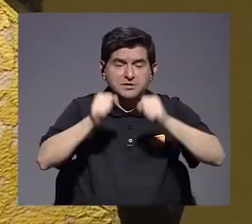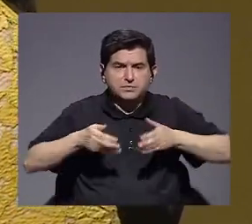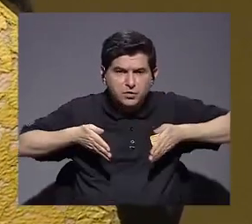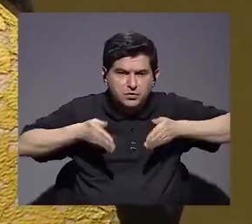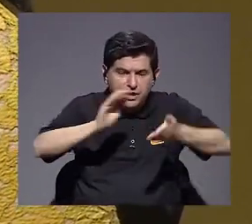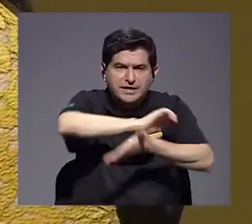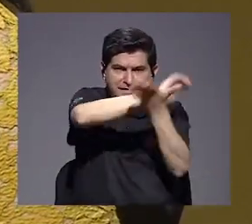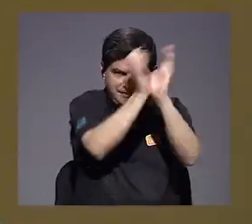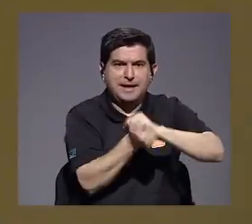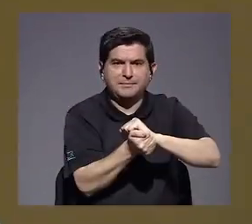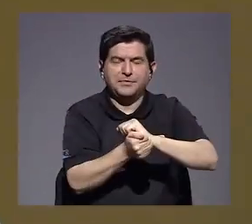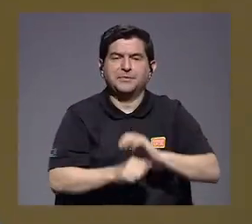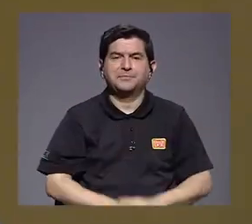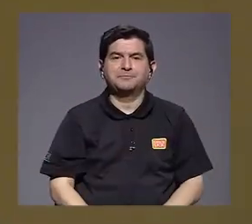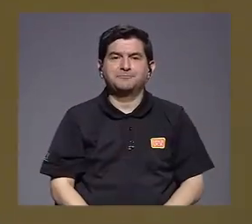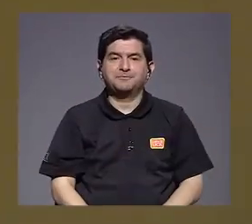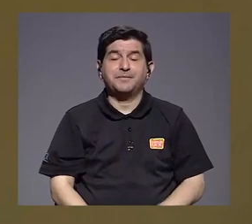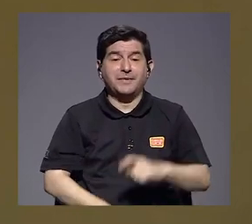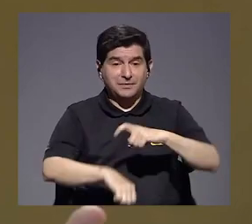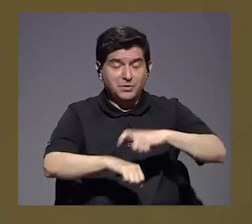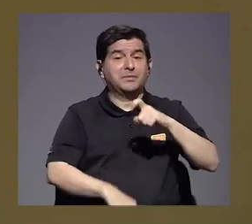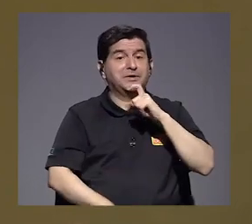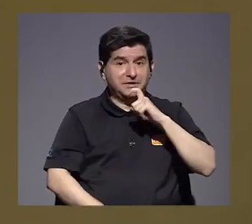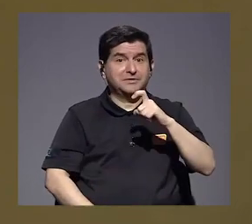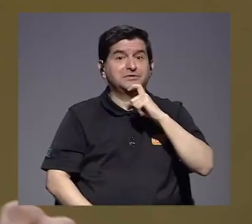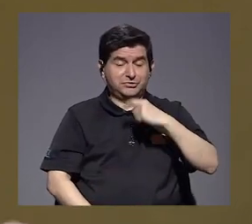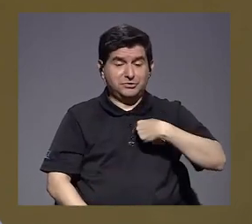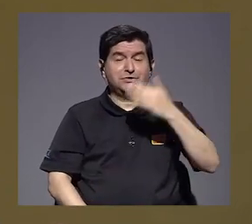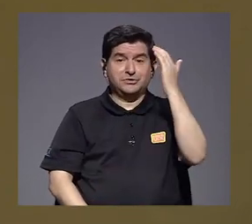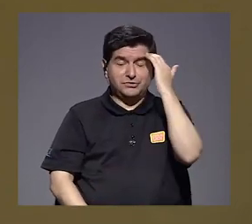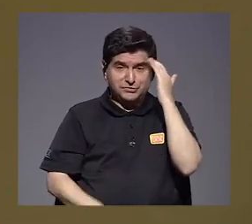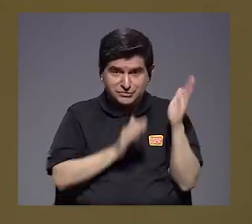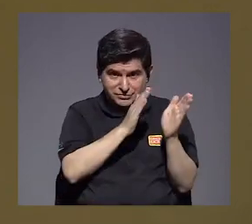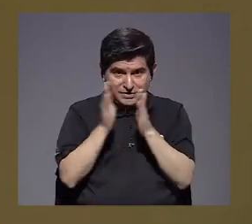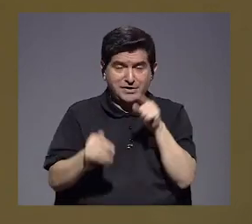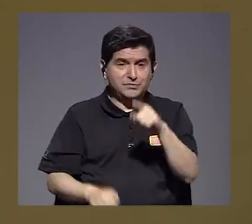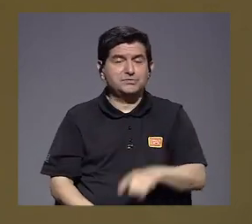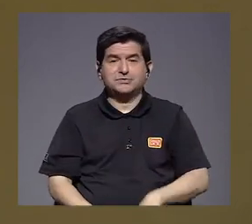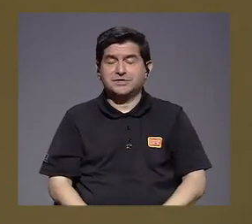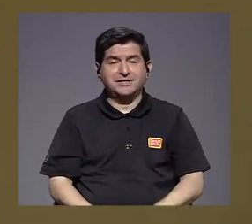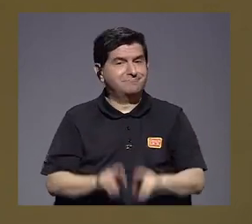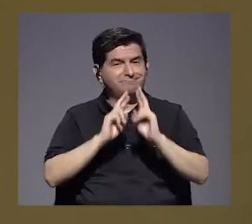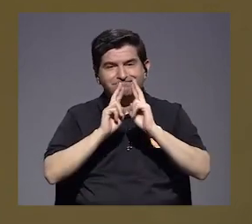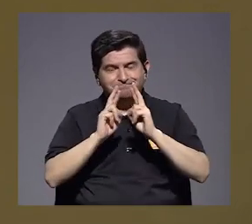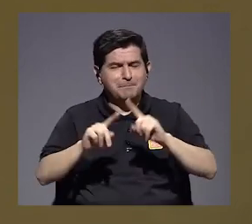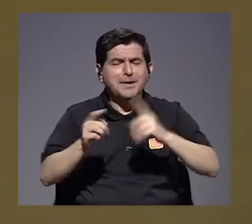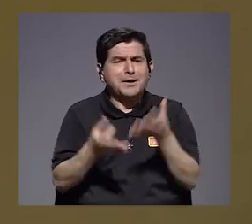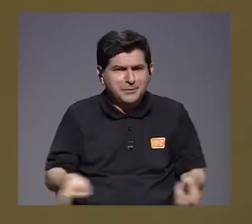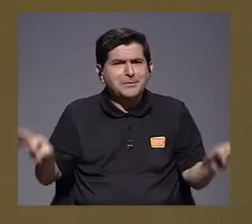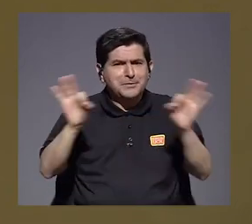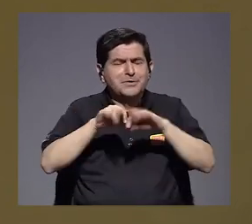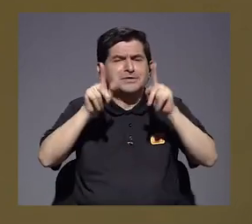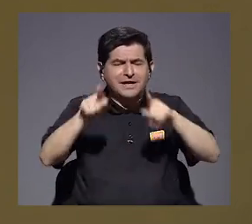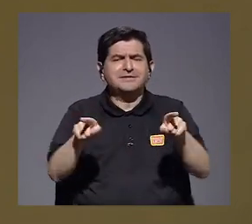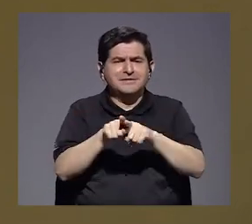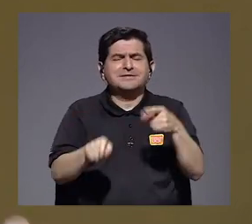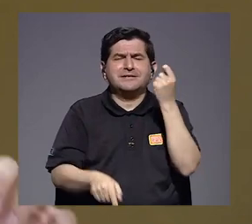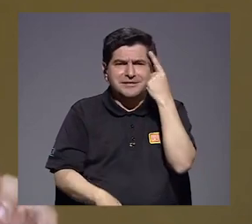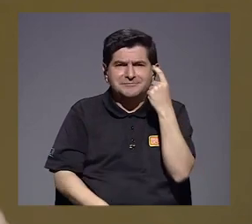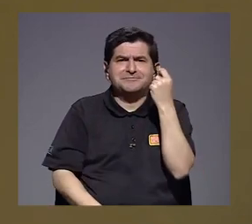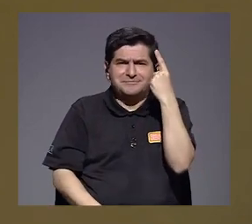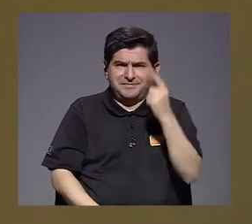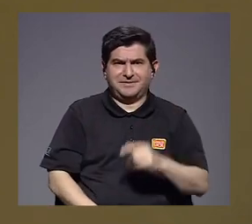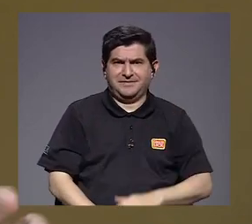ruta transformadora? Pasamos momentos muy difíciles y sé que es de planificación, usted no me lo va a poder responder, pero es muy importante que la audiencia también entienda